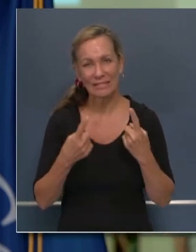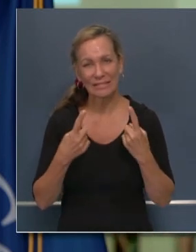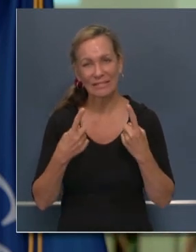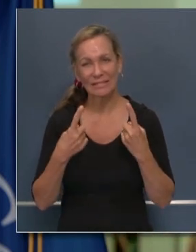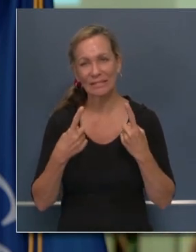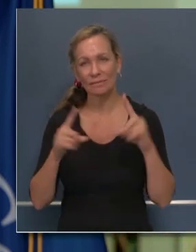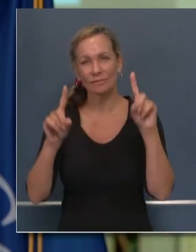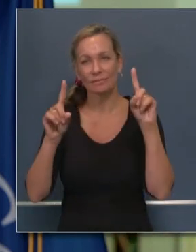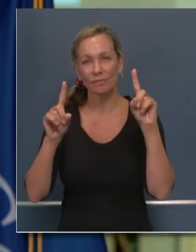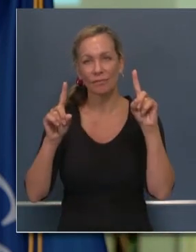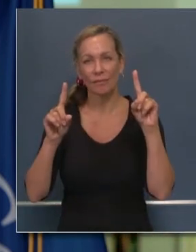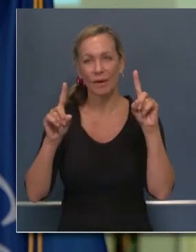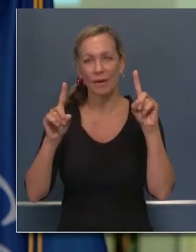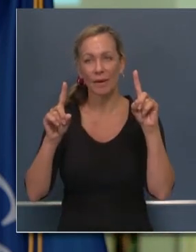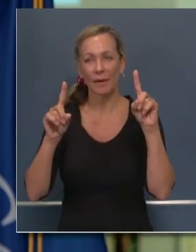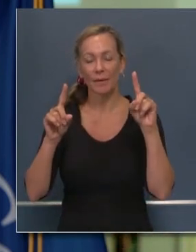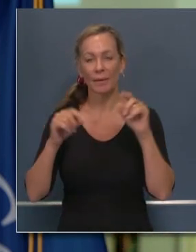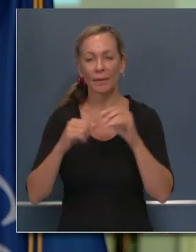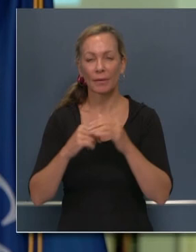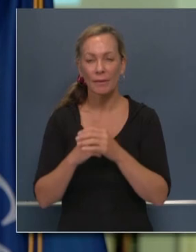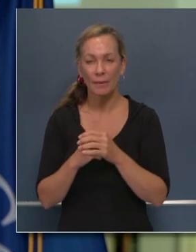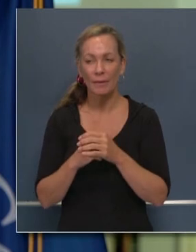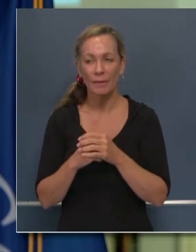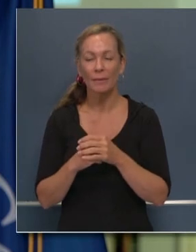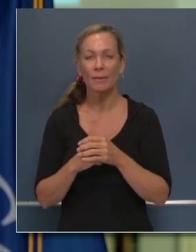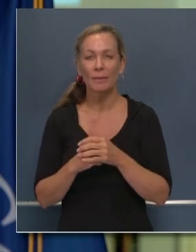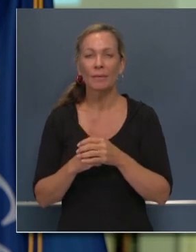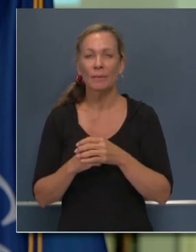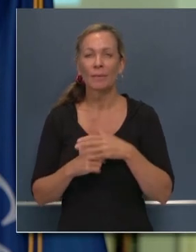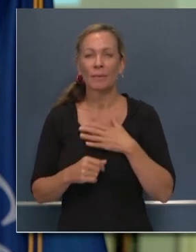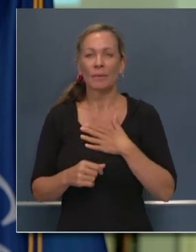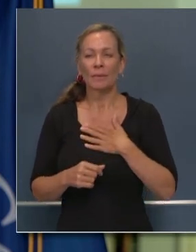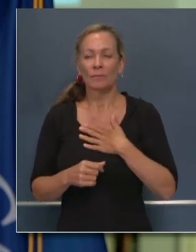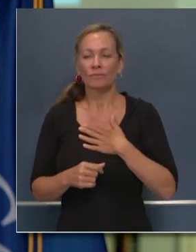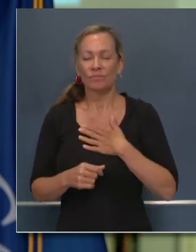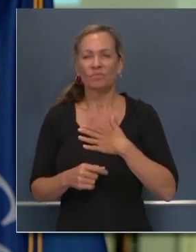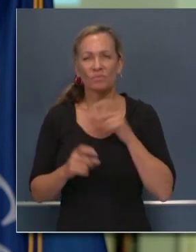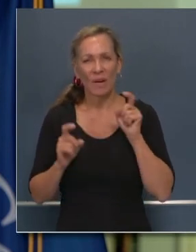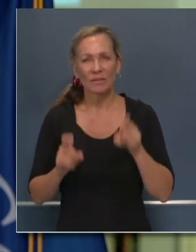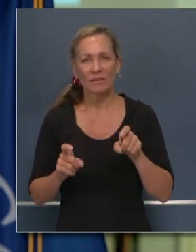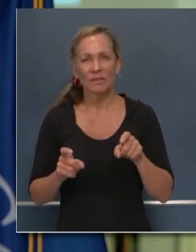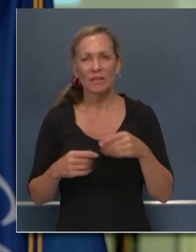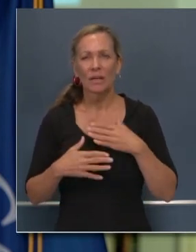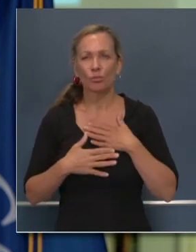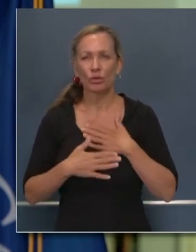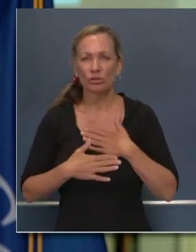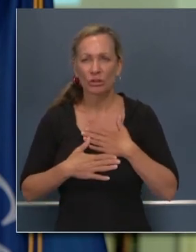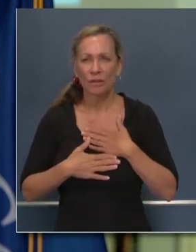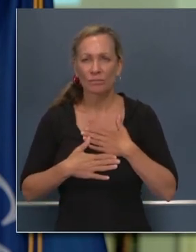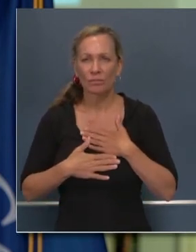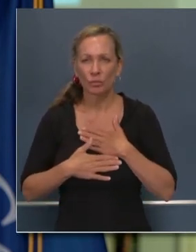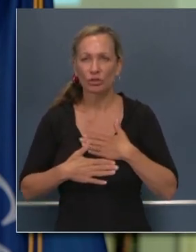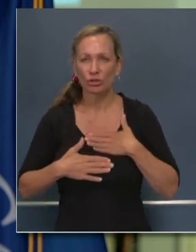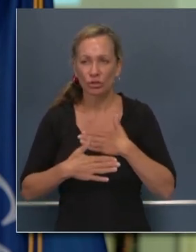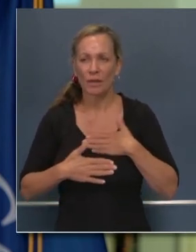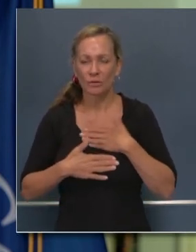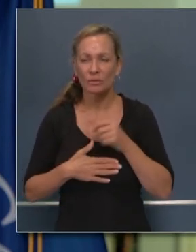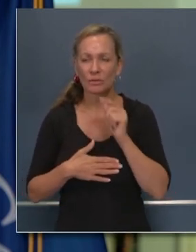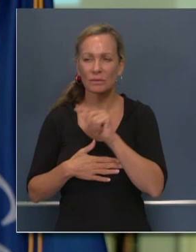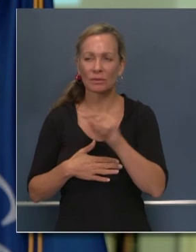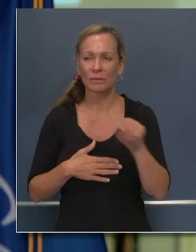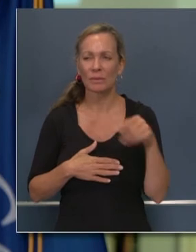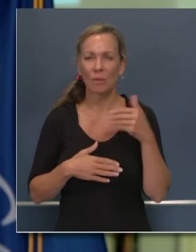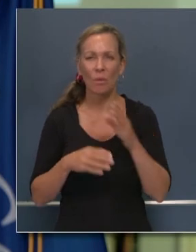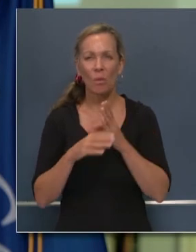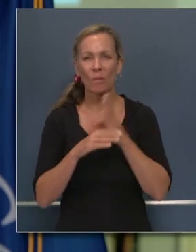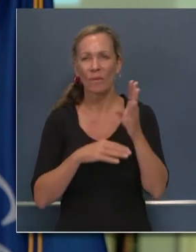pues debemos siempre extender nuestra apreciación a las decenas de miles, de